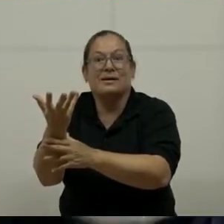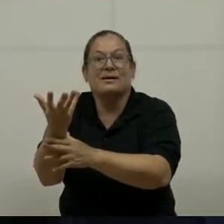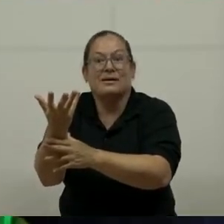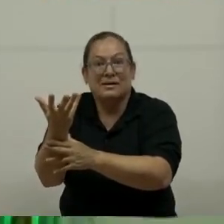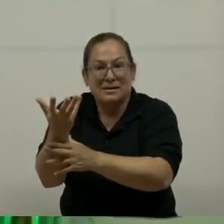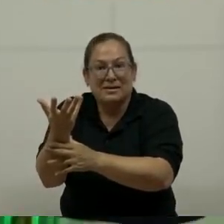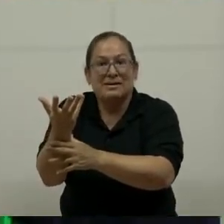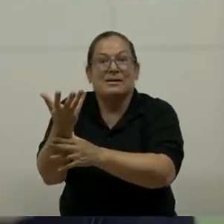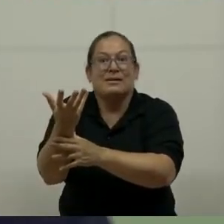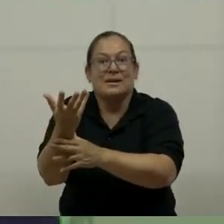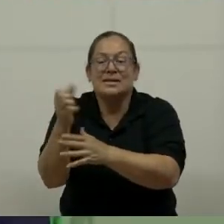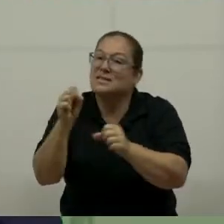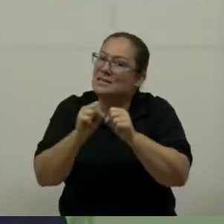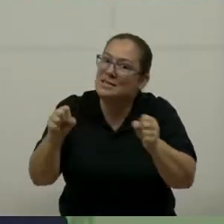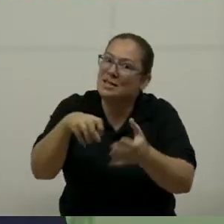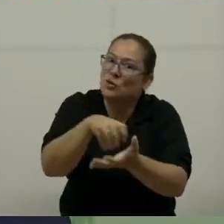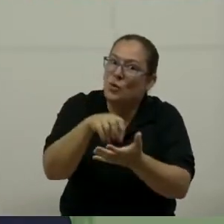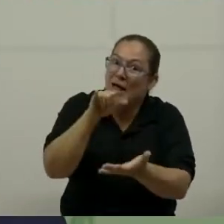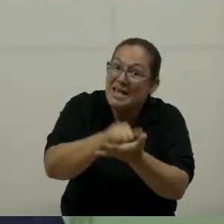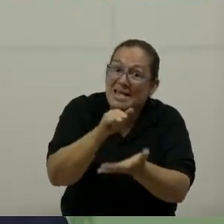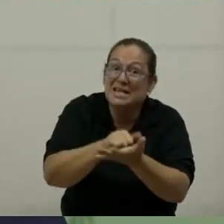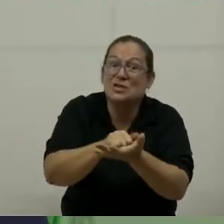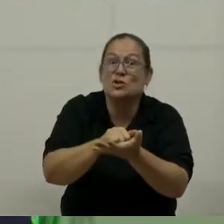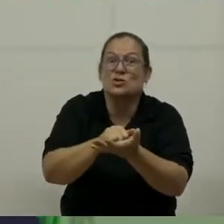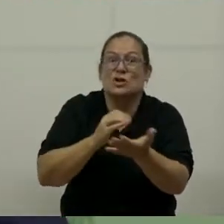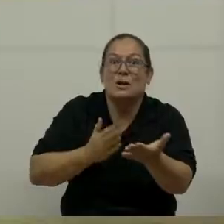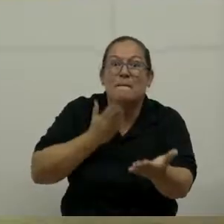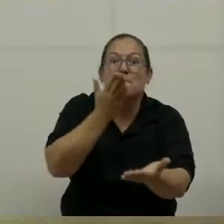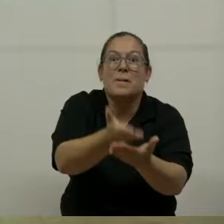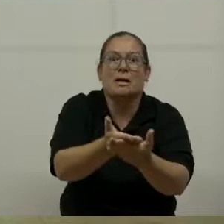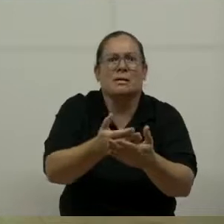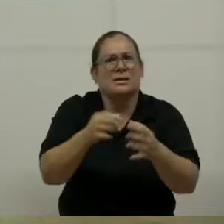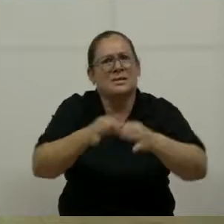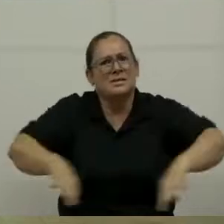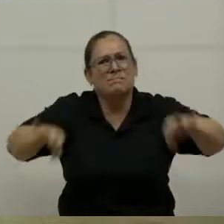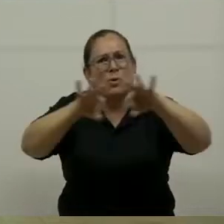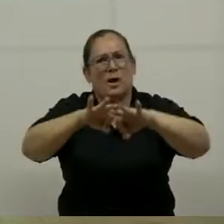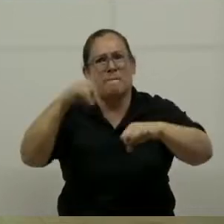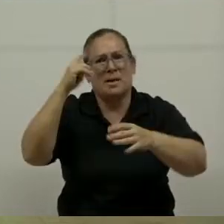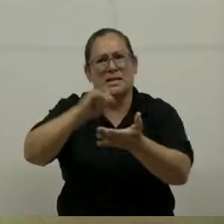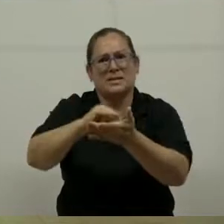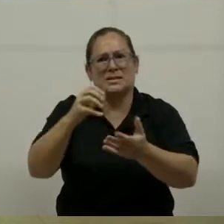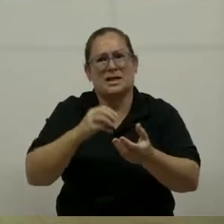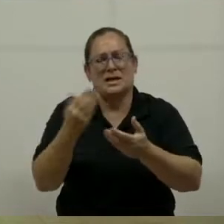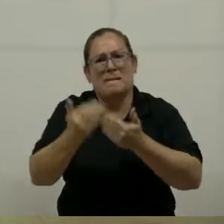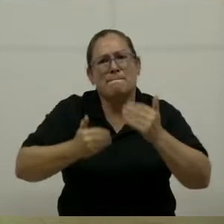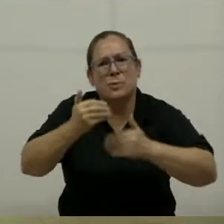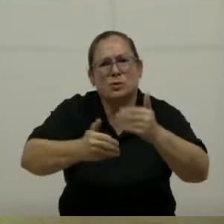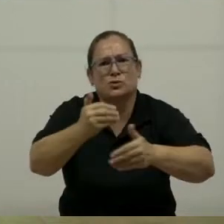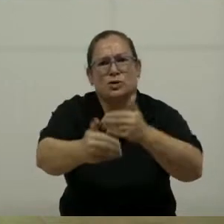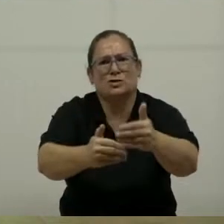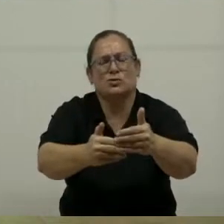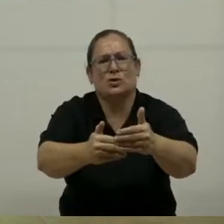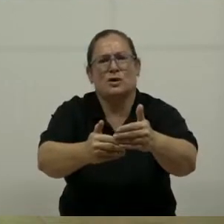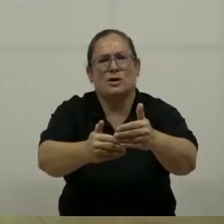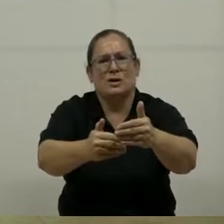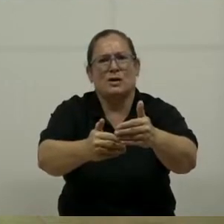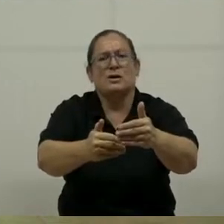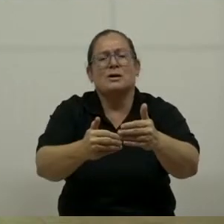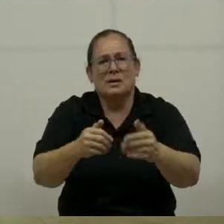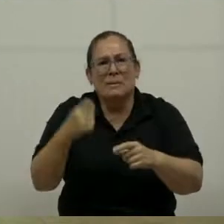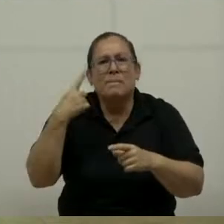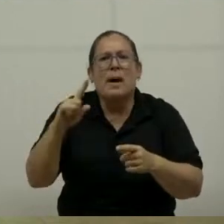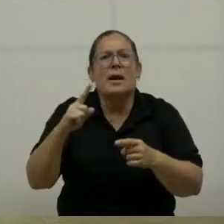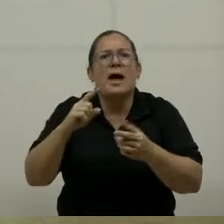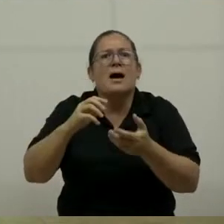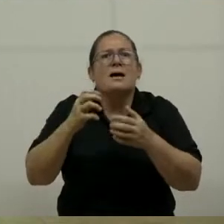duda, ¿verdad? Porque esos emprendimientos van a ser súper importantes para este proceso. plan de educación y de capacitación